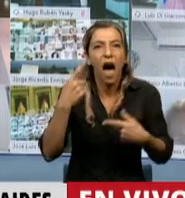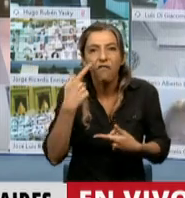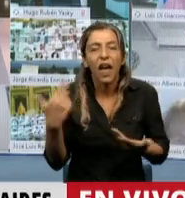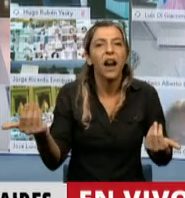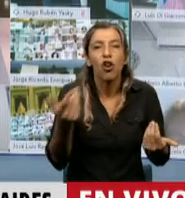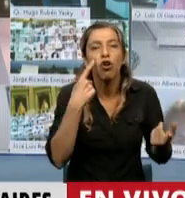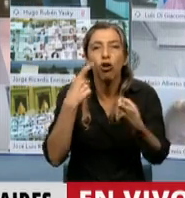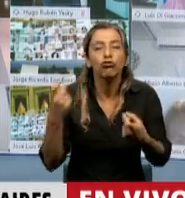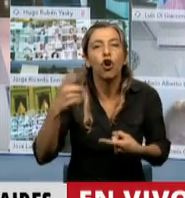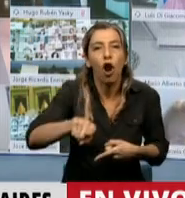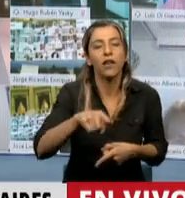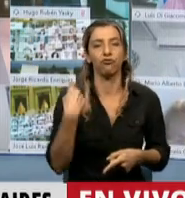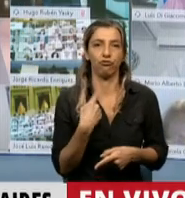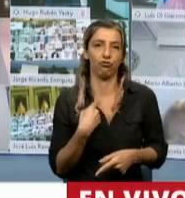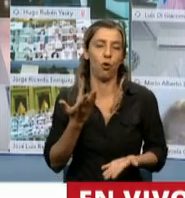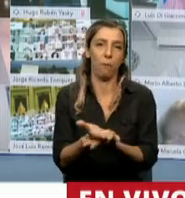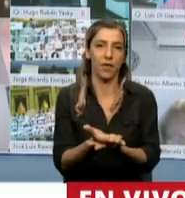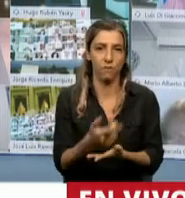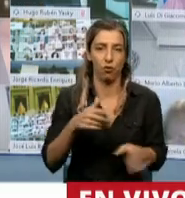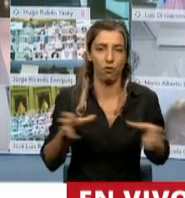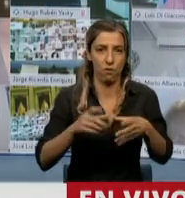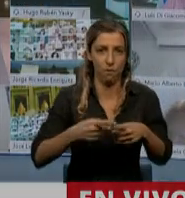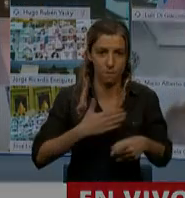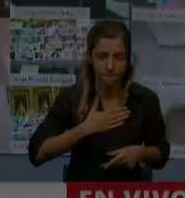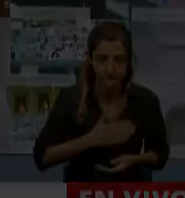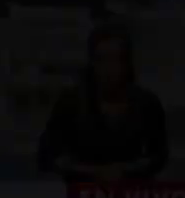y desde el Frente de Izquierda. Muchas gracias. Gracias, Diputada.